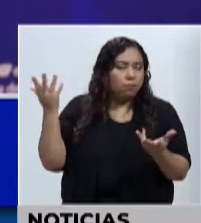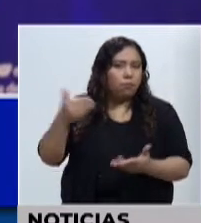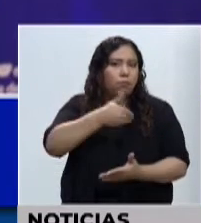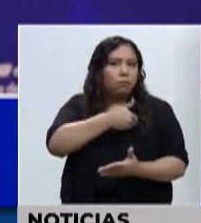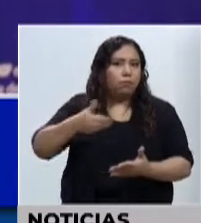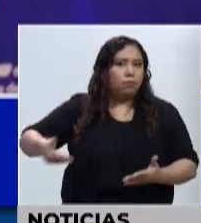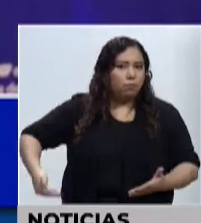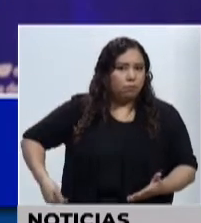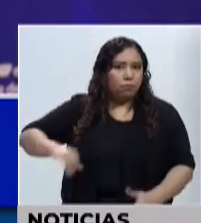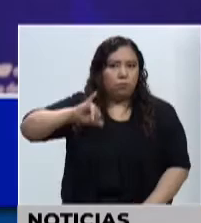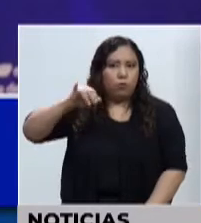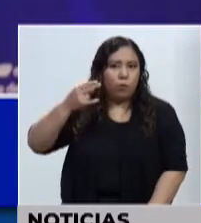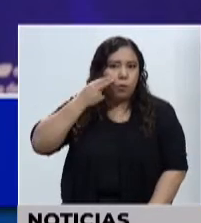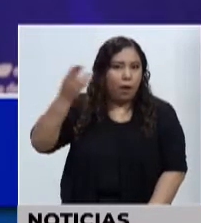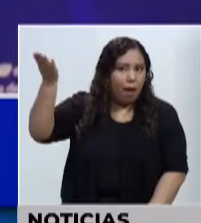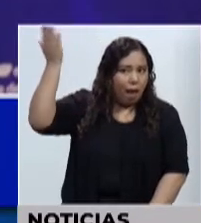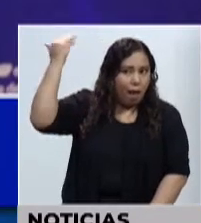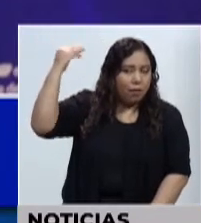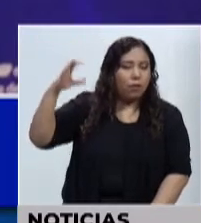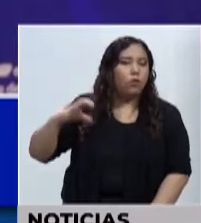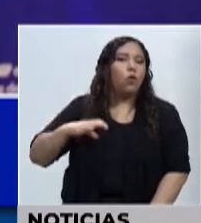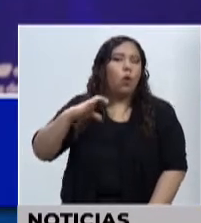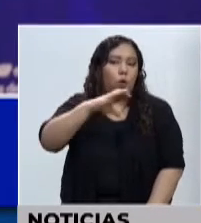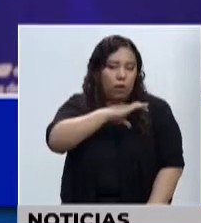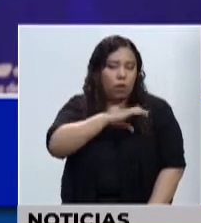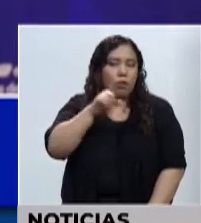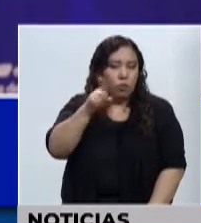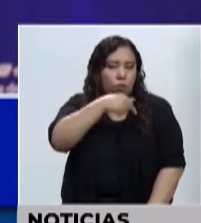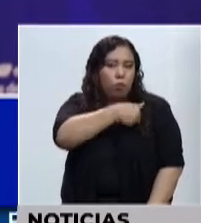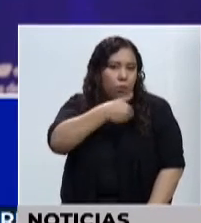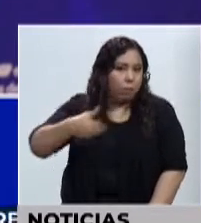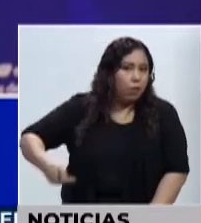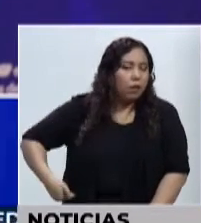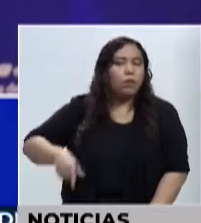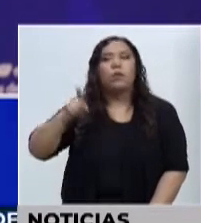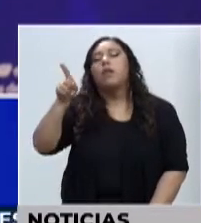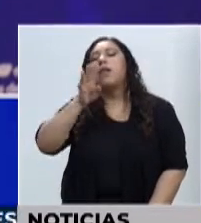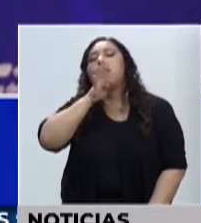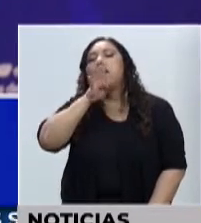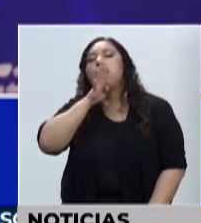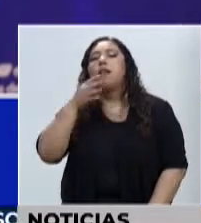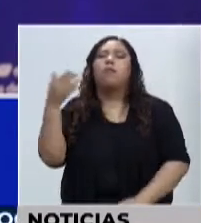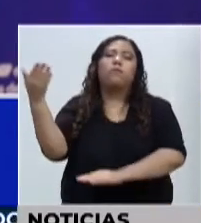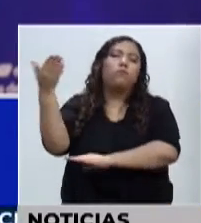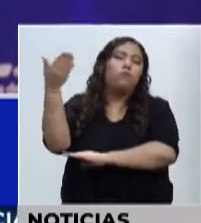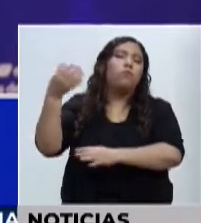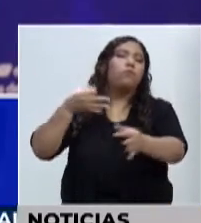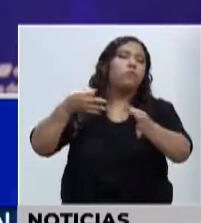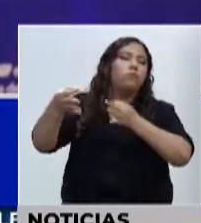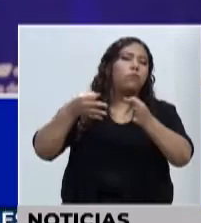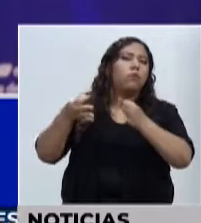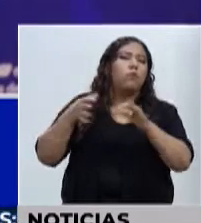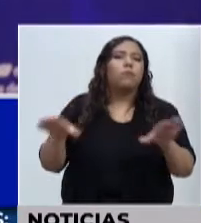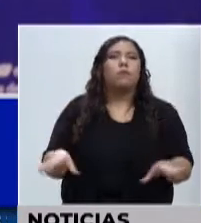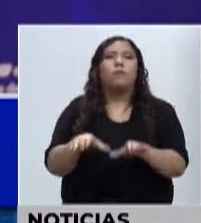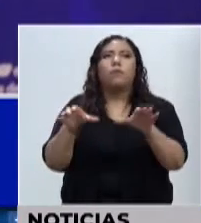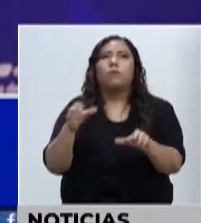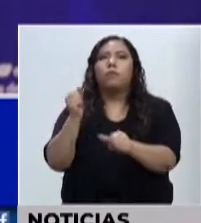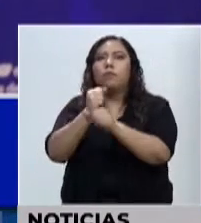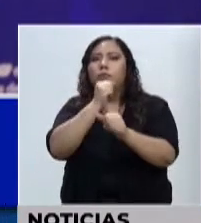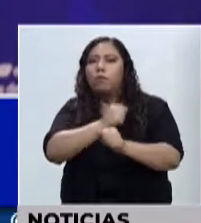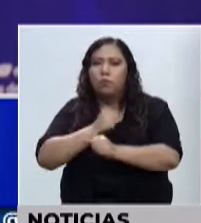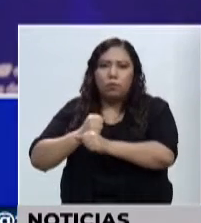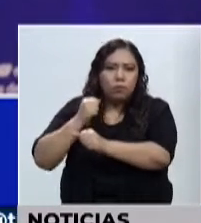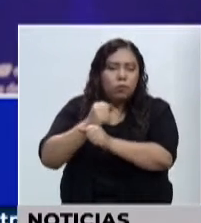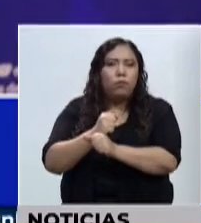presidente de la República era presidente del Congreso Nacional. Él hablaba mucho del tema de gestión por resultados y de todas estas acciones, de poder tecnificar